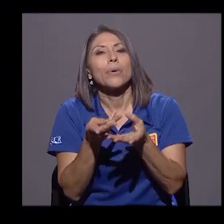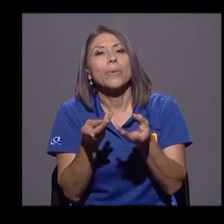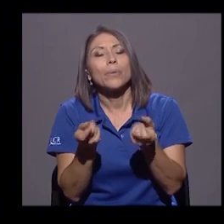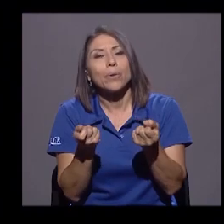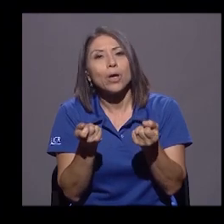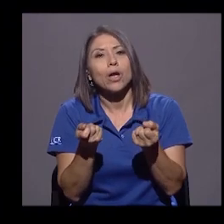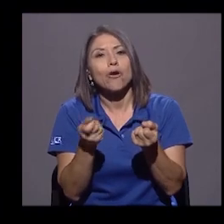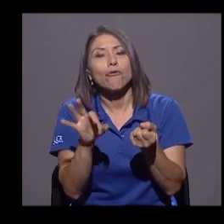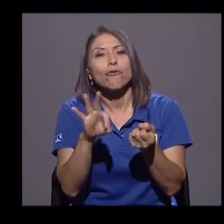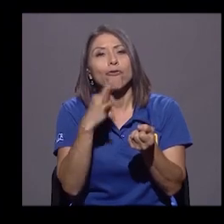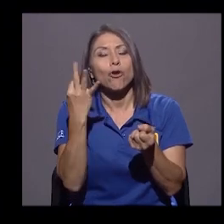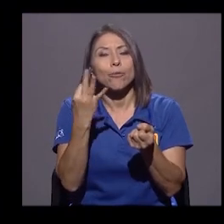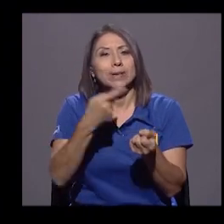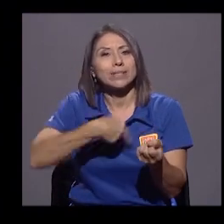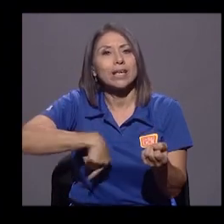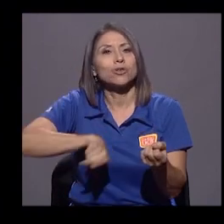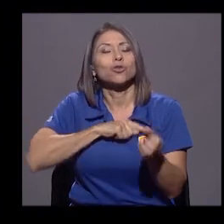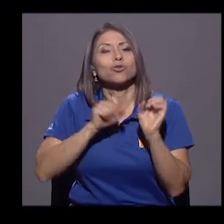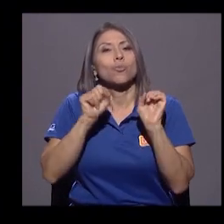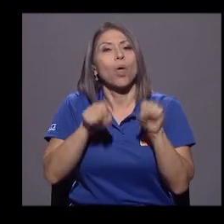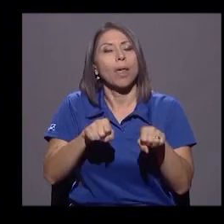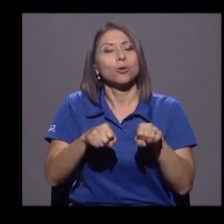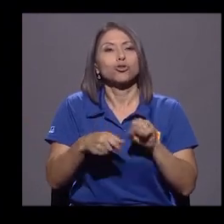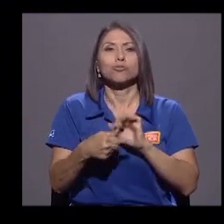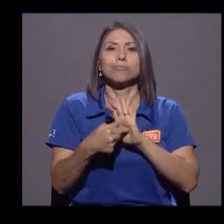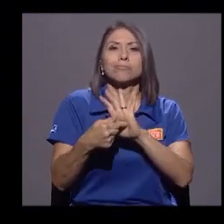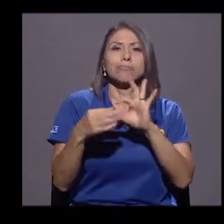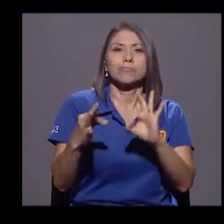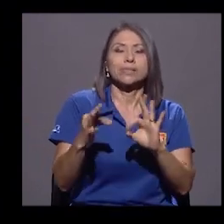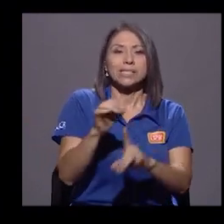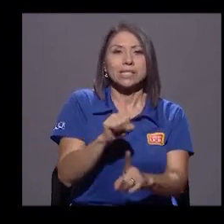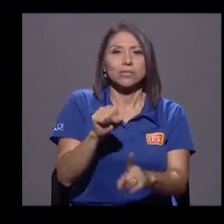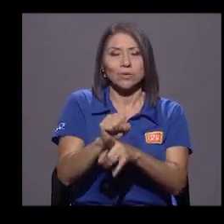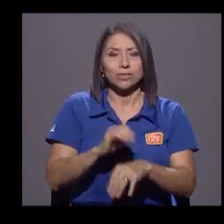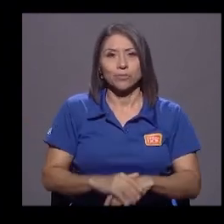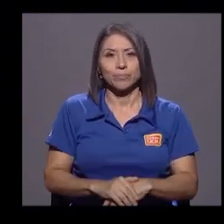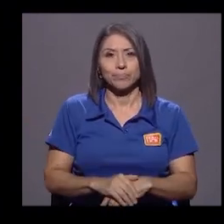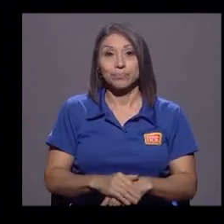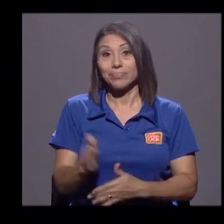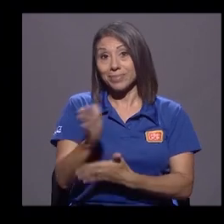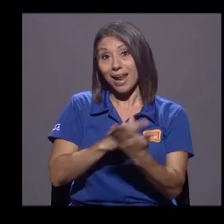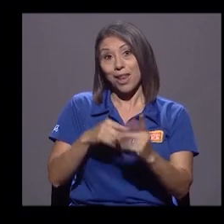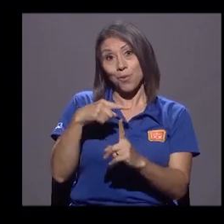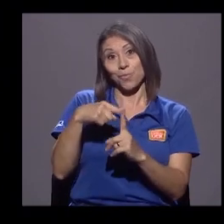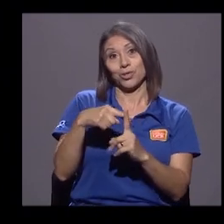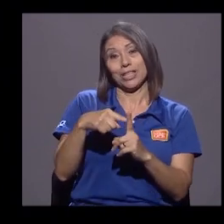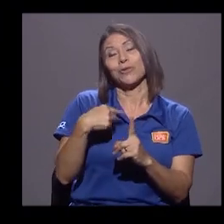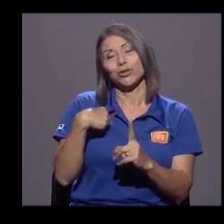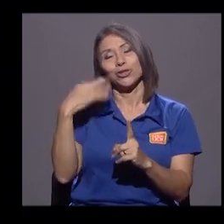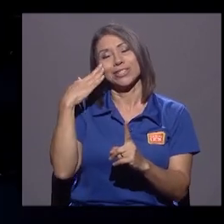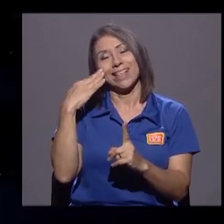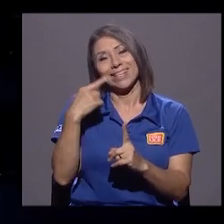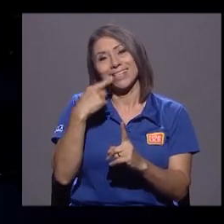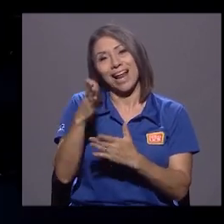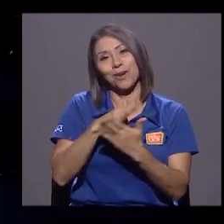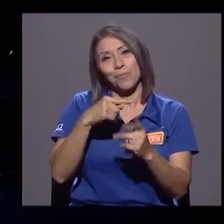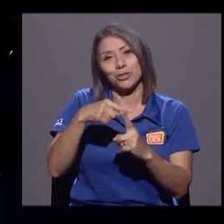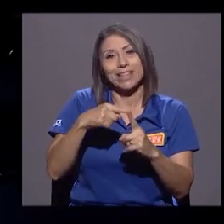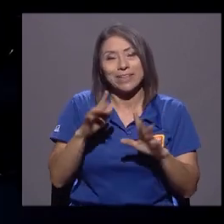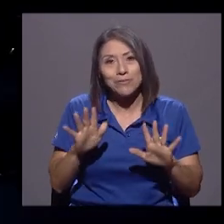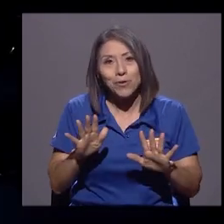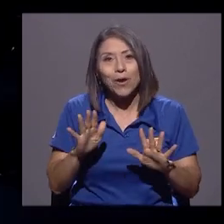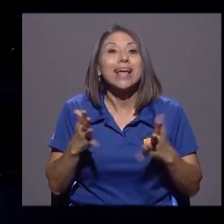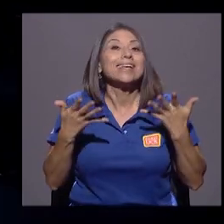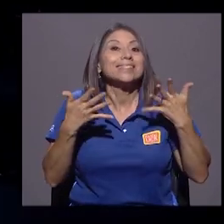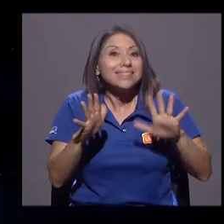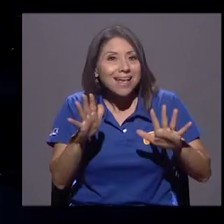sobreponernos a esta situación. Diría como algo positivo, si hay que decir algo positivo, es que al menos ya